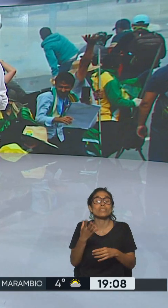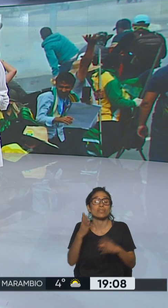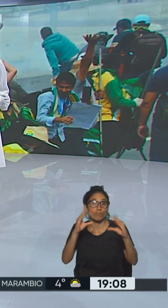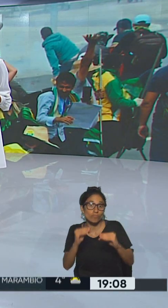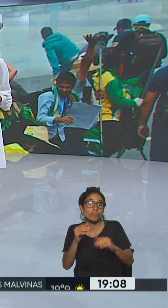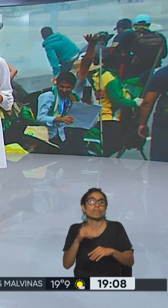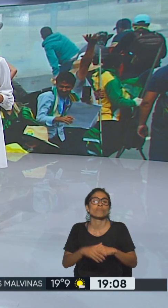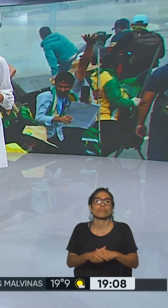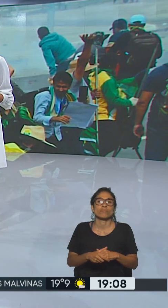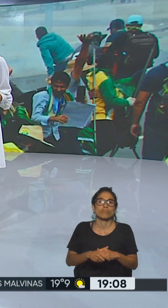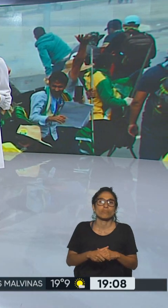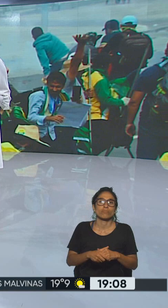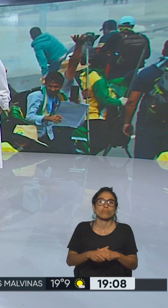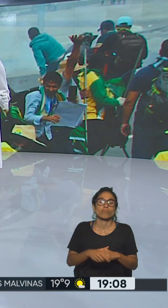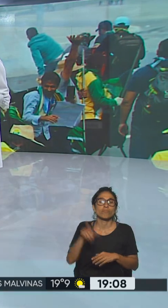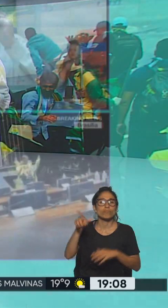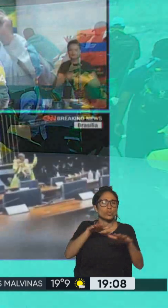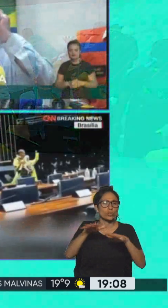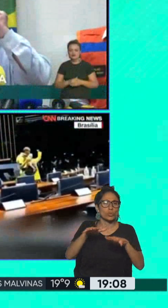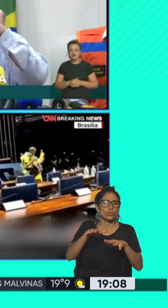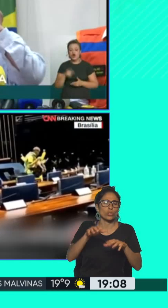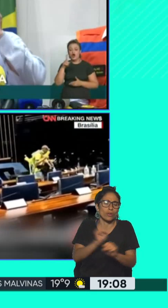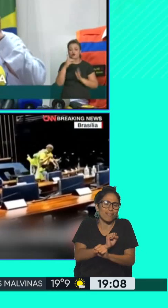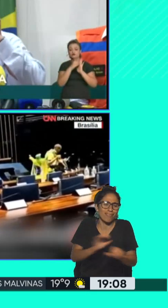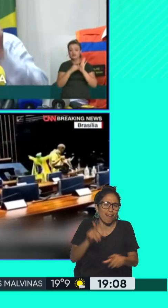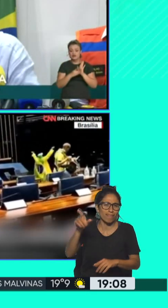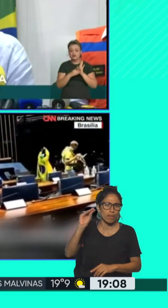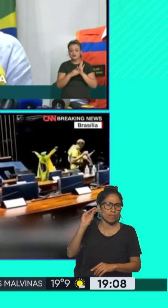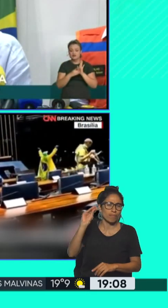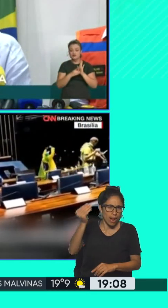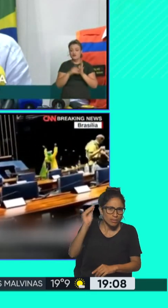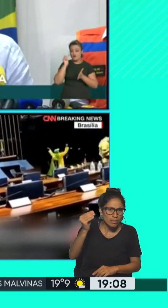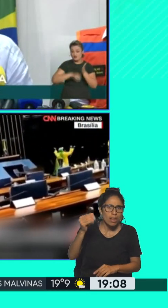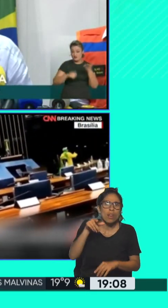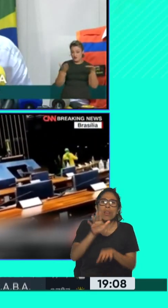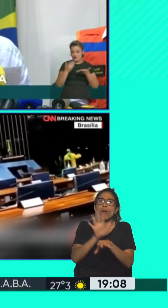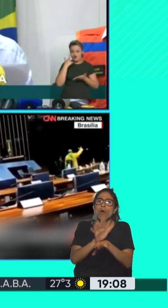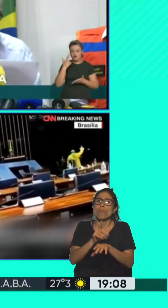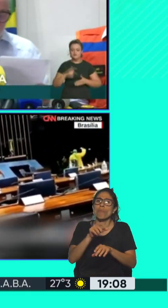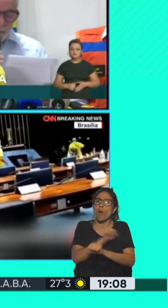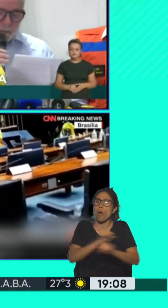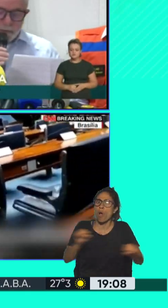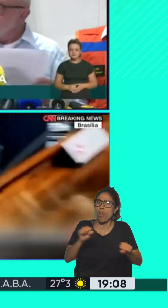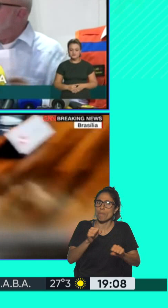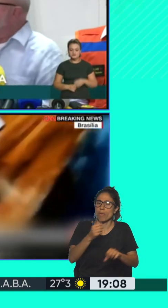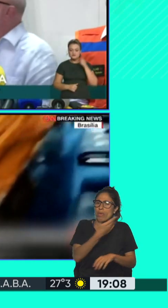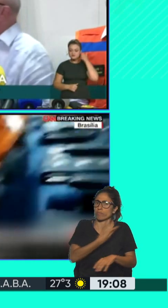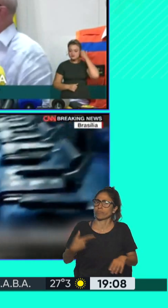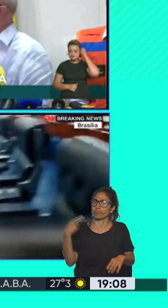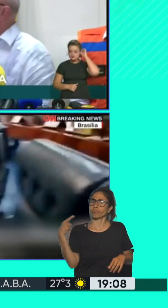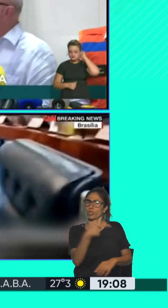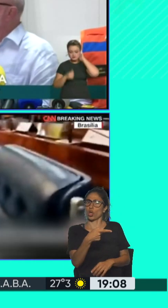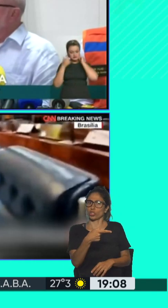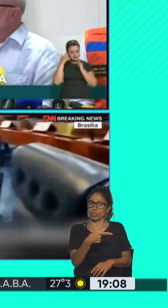en el país vecino, en Brasil que se llevó adelante, un intento de golpe de Estado muy claro. Dicho con todas las letras. Dicho con todas las letras, por supuesto que vamos a estar